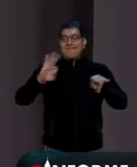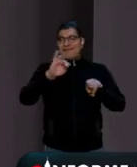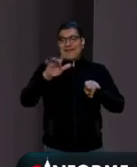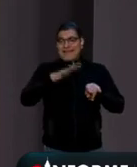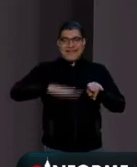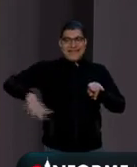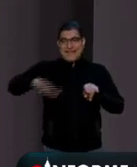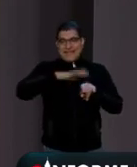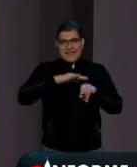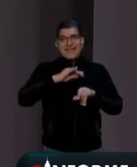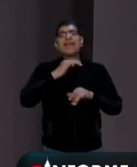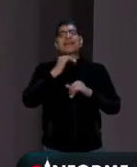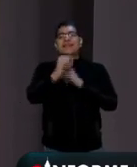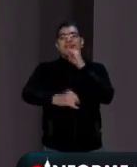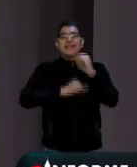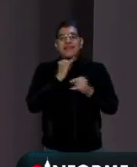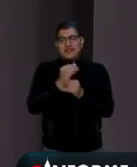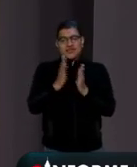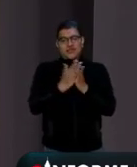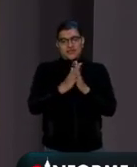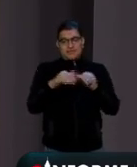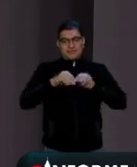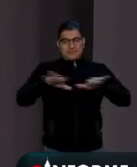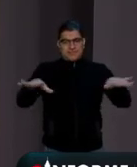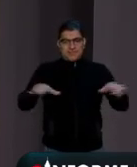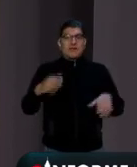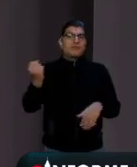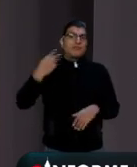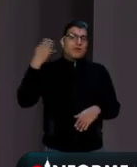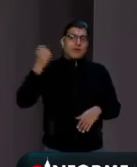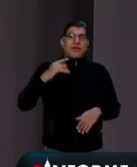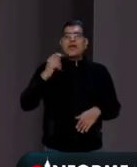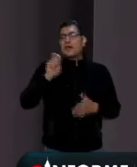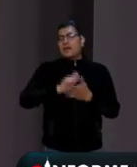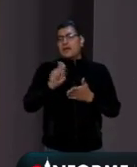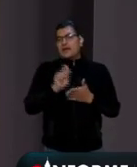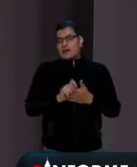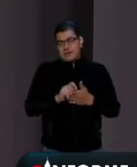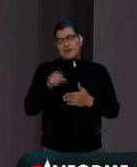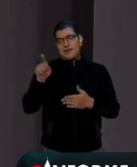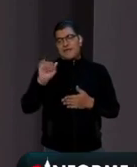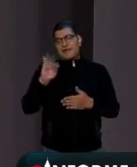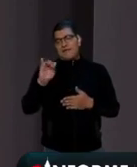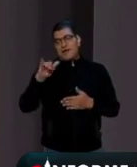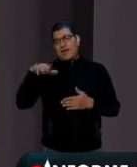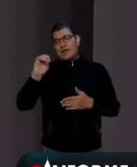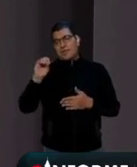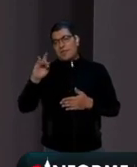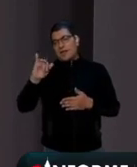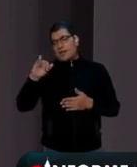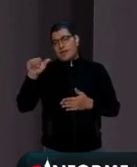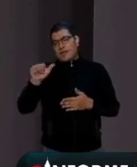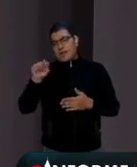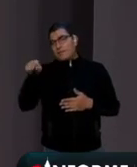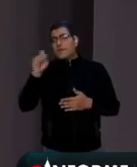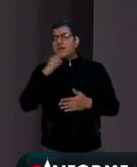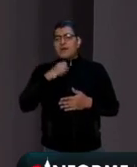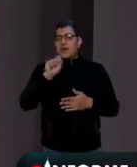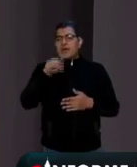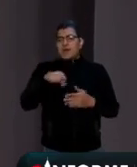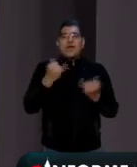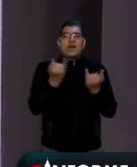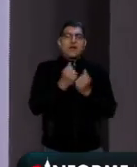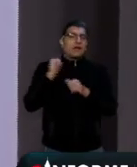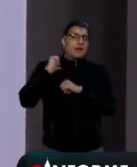Zócalo estuvieron en una conferencia el escritor y periodista Fabricio Mejía y el también periodista y presidente